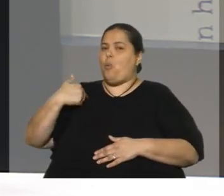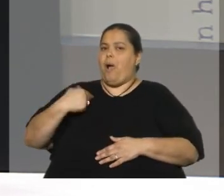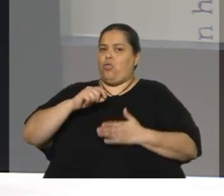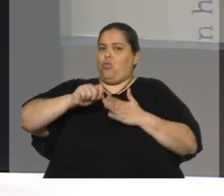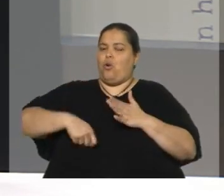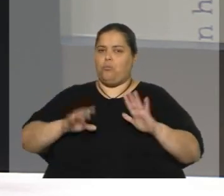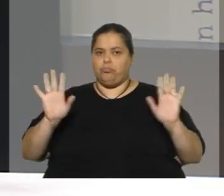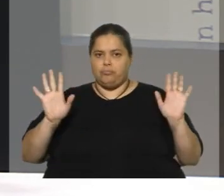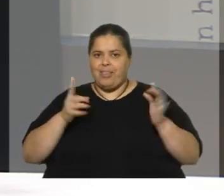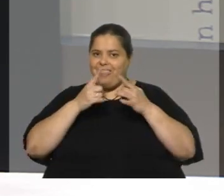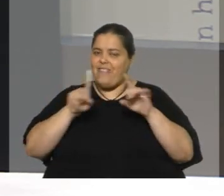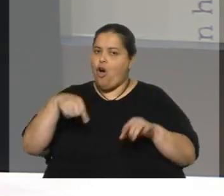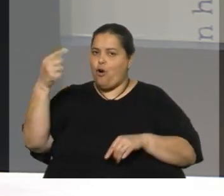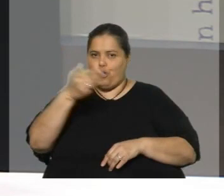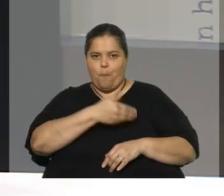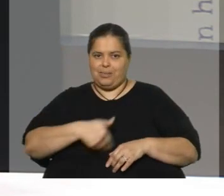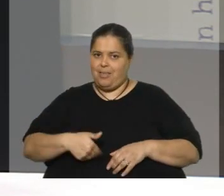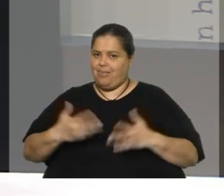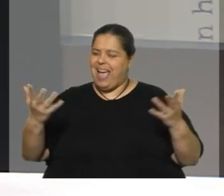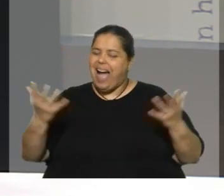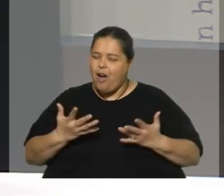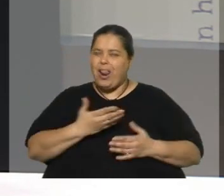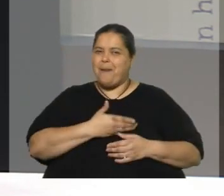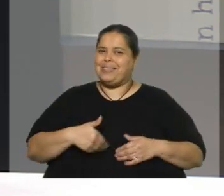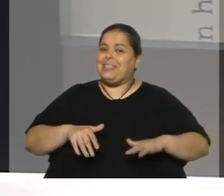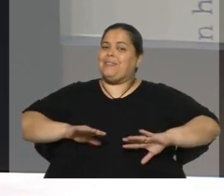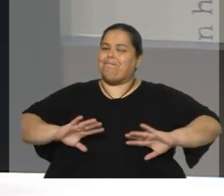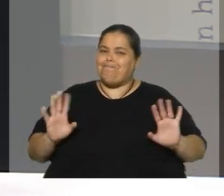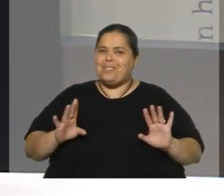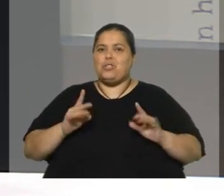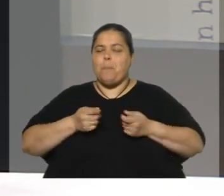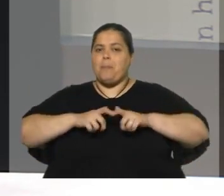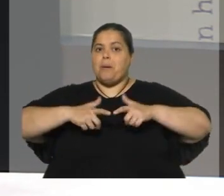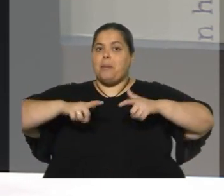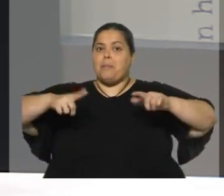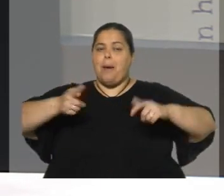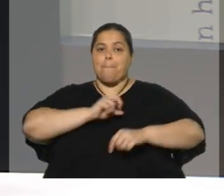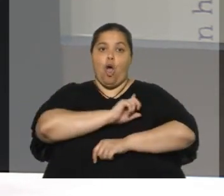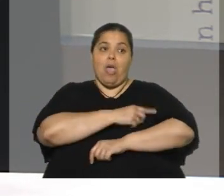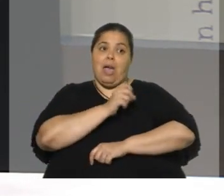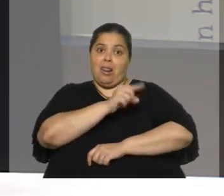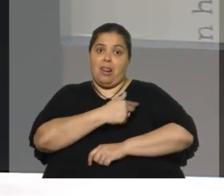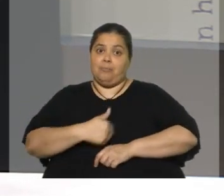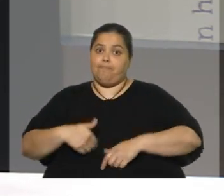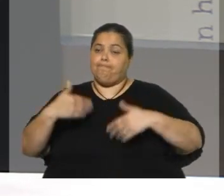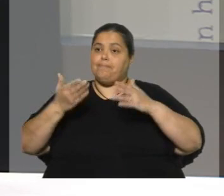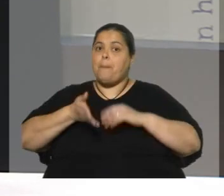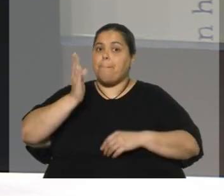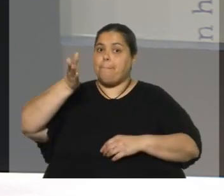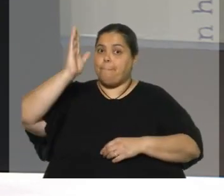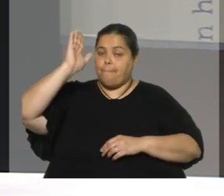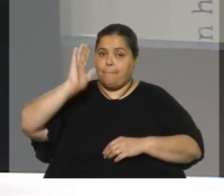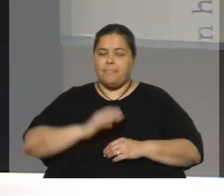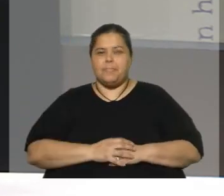no era Xi Jinping, y sabemos muy bien que el poder de Xi Jinping crece exponencialmente y ya es de por vida con lo que ha